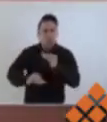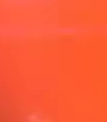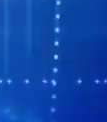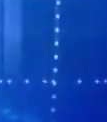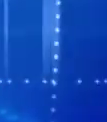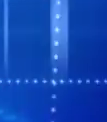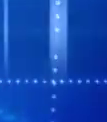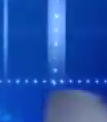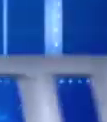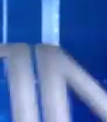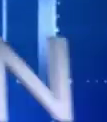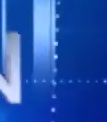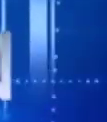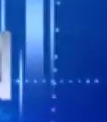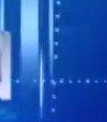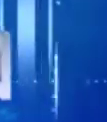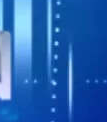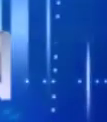Cuadratin.